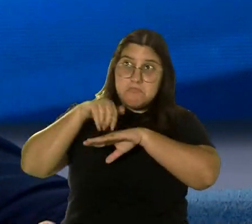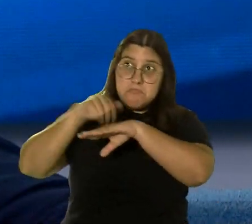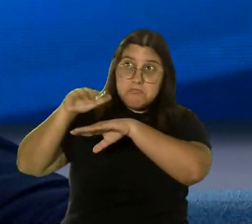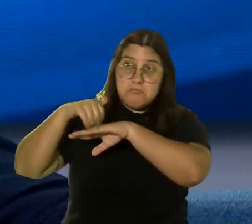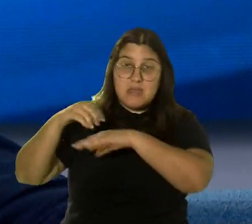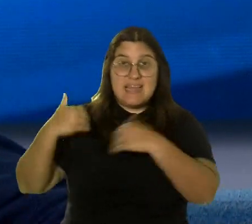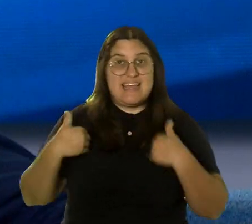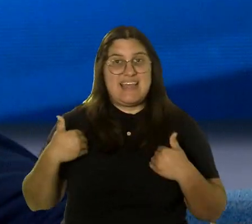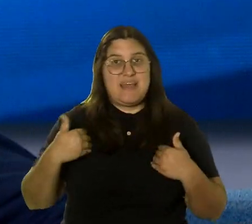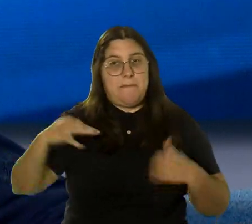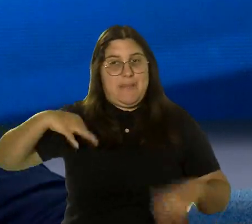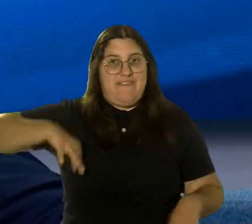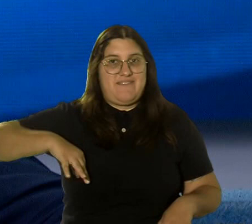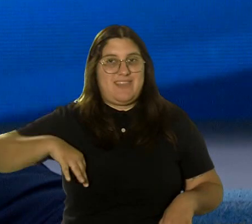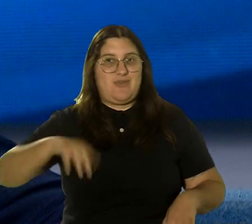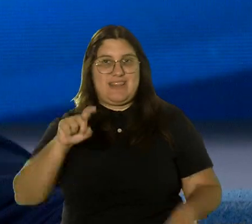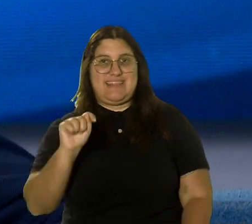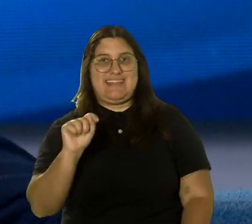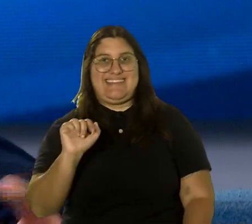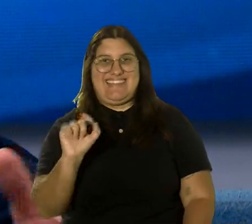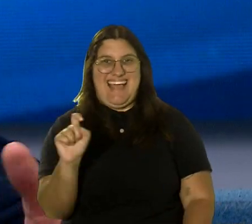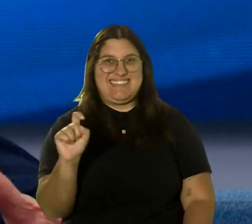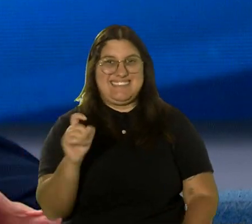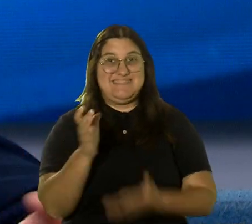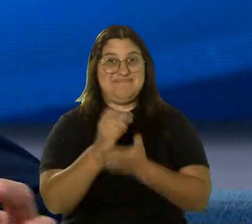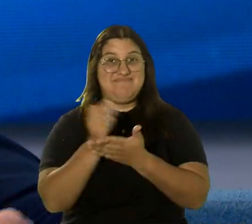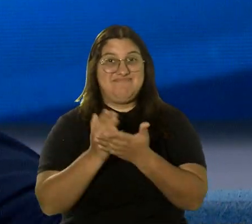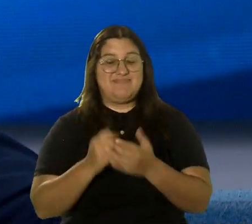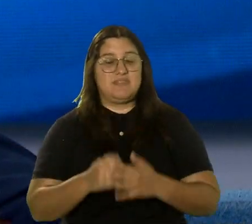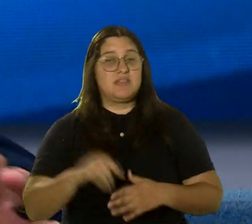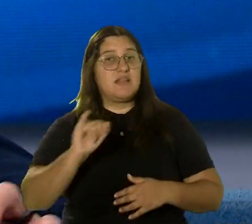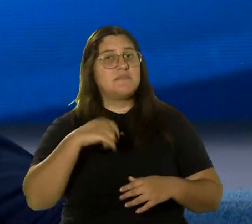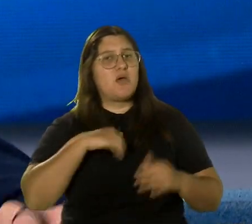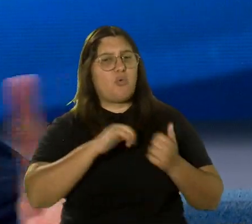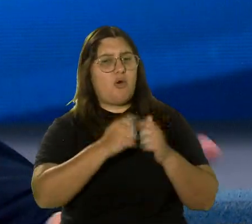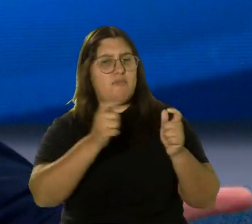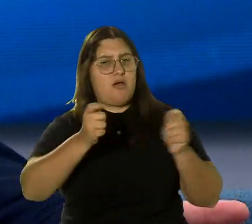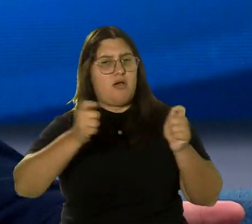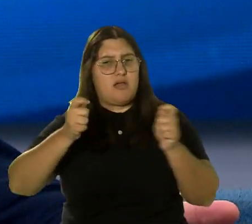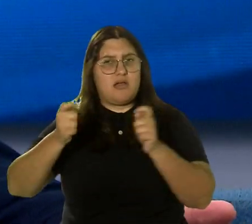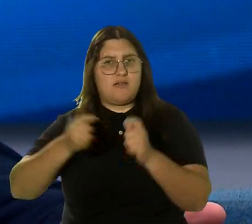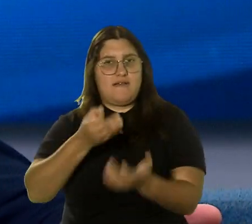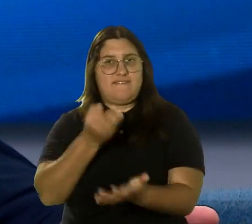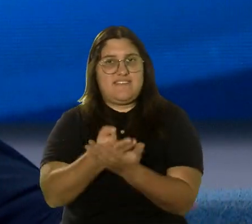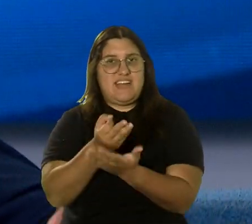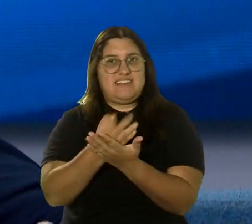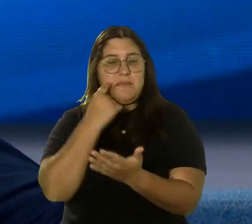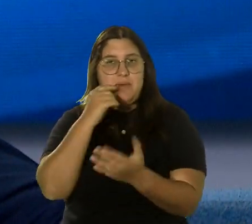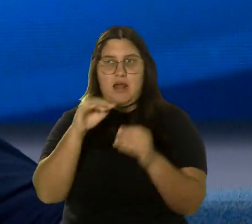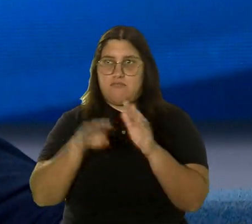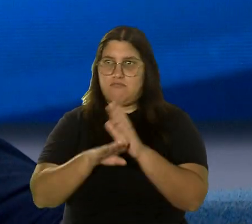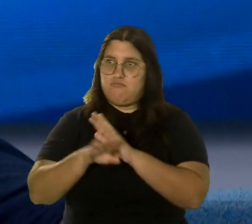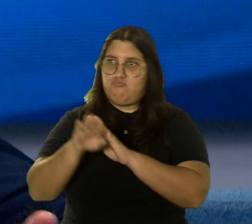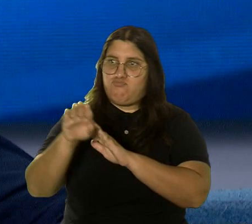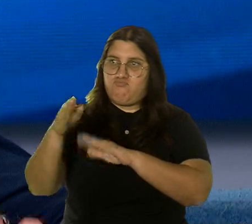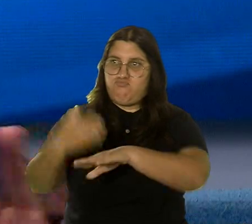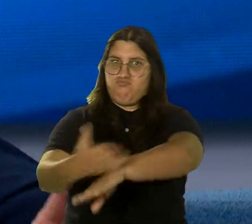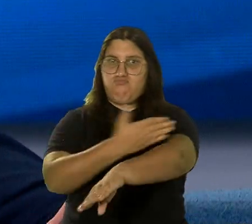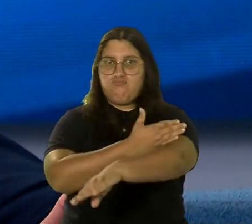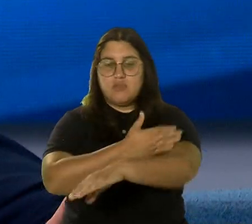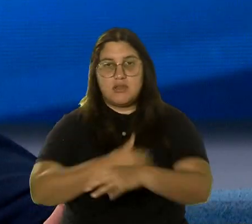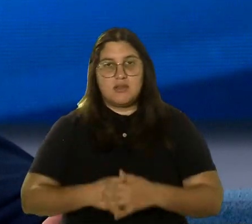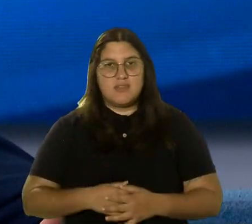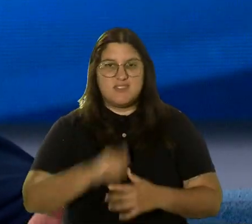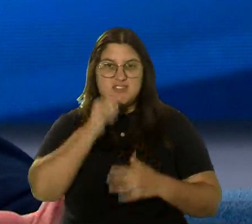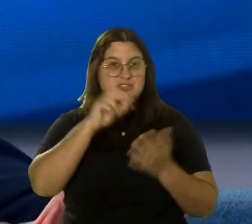importantes. Vamos a hablar de las finanzas, de cómo manejar tus finanzas para el crecimiento. No es lo mismo entender las